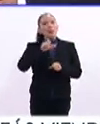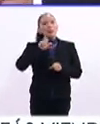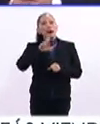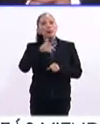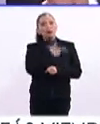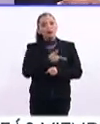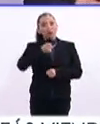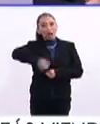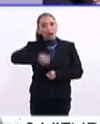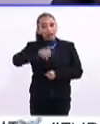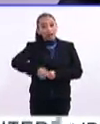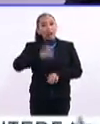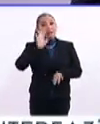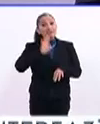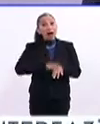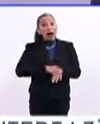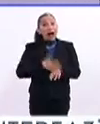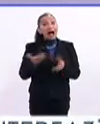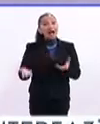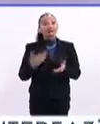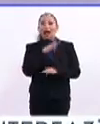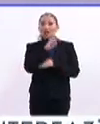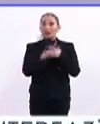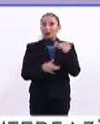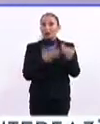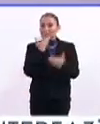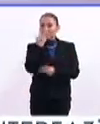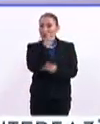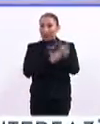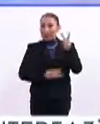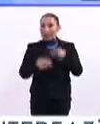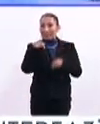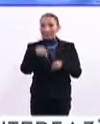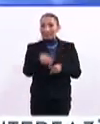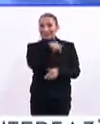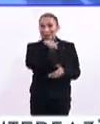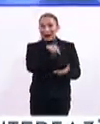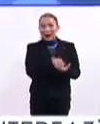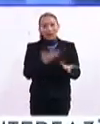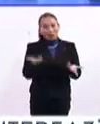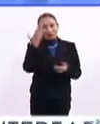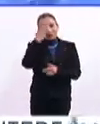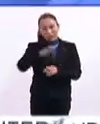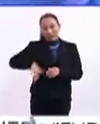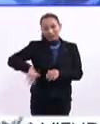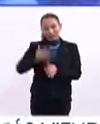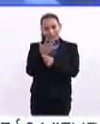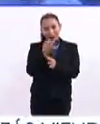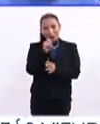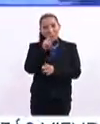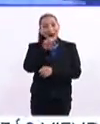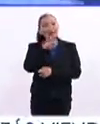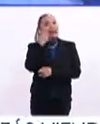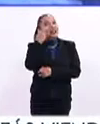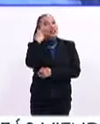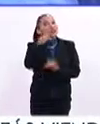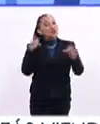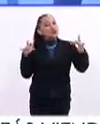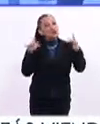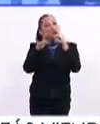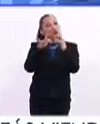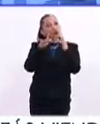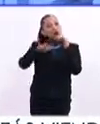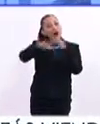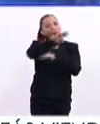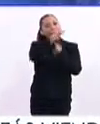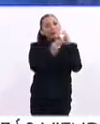Omar. Es un placer saludarte. Y sobre todo darles, como siempre, la bienvenida a este programa. Que como bien ya lo dijo Omar, pretende ser su interfaz